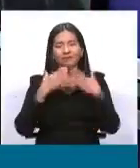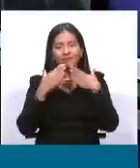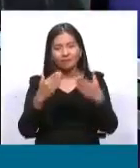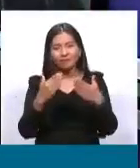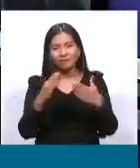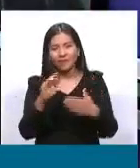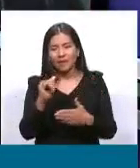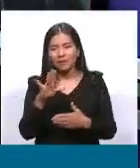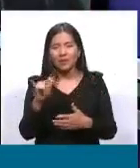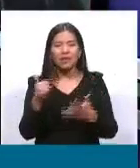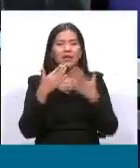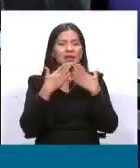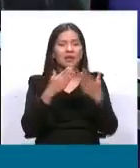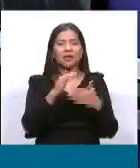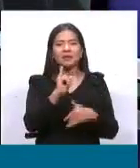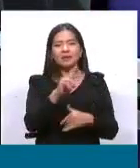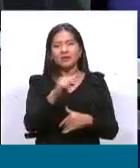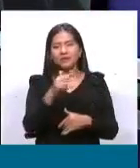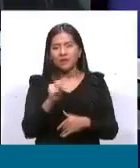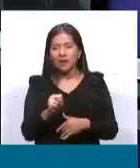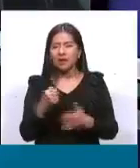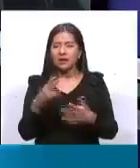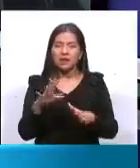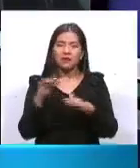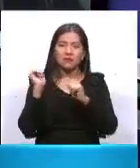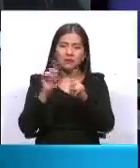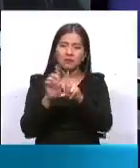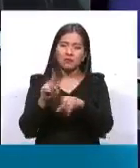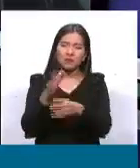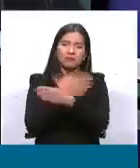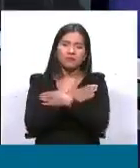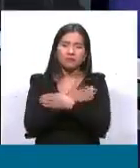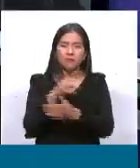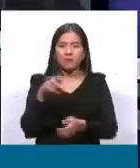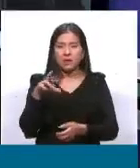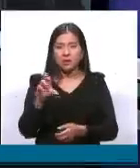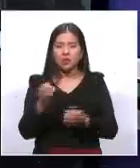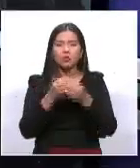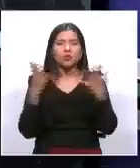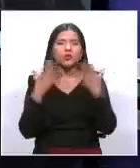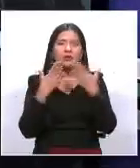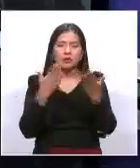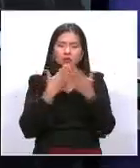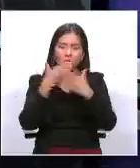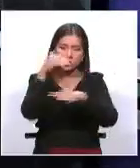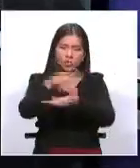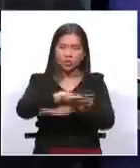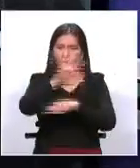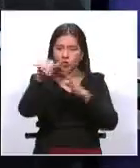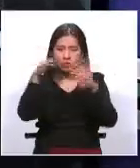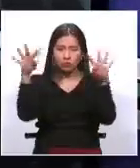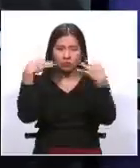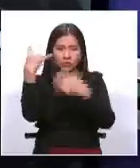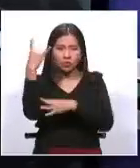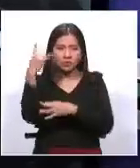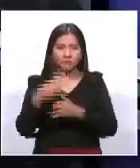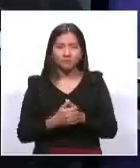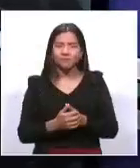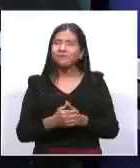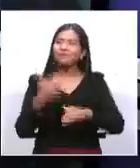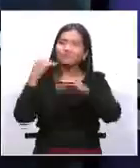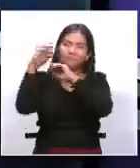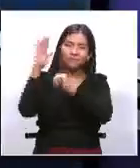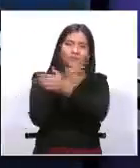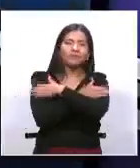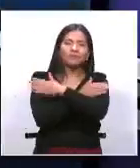Camila, hasta luego, Iván, y un saludo también para Pedro. Muchas gracias, buenas noches a la audiencia. Un saludo también